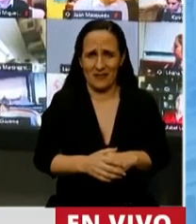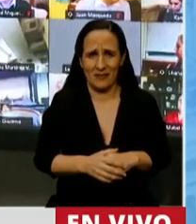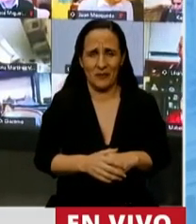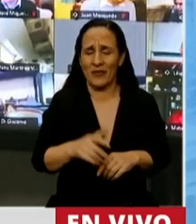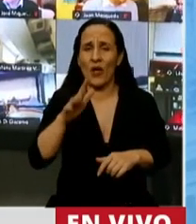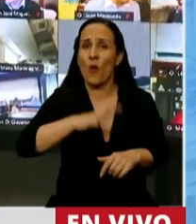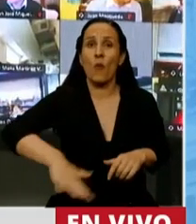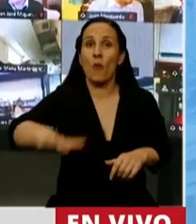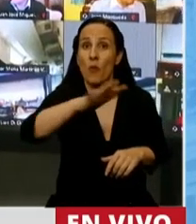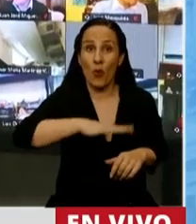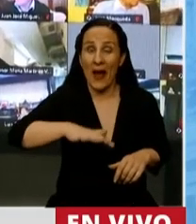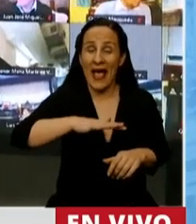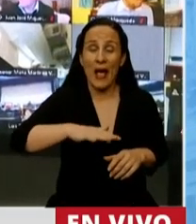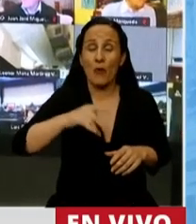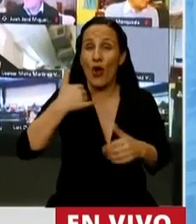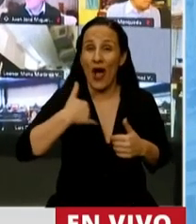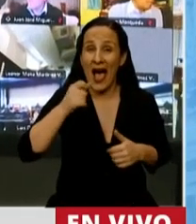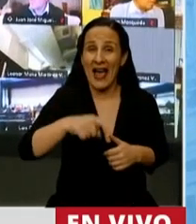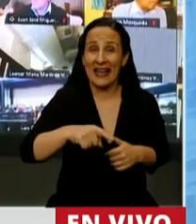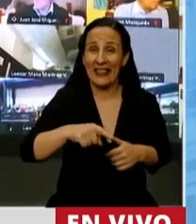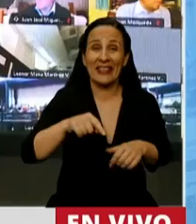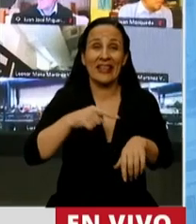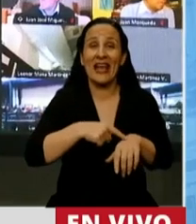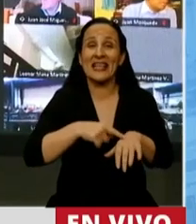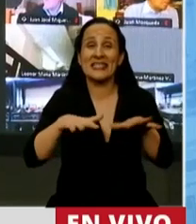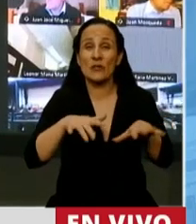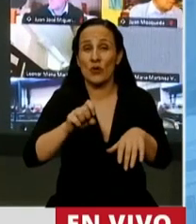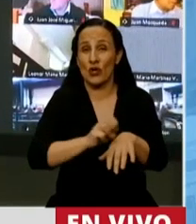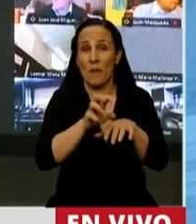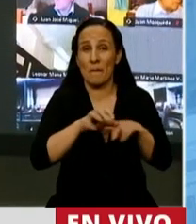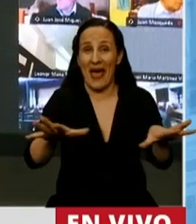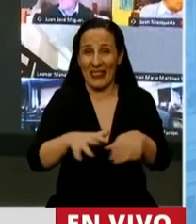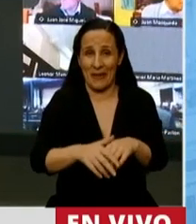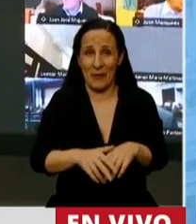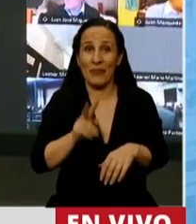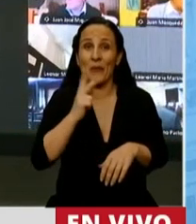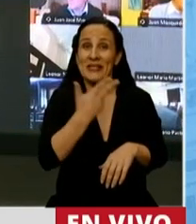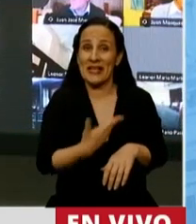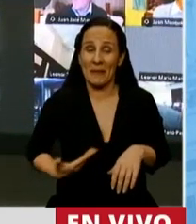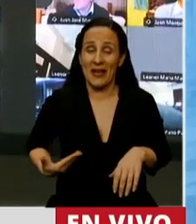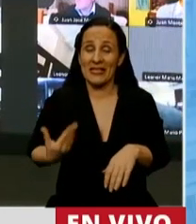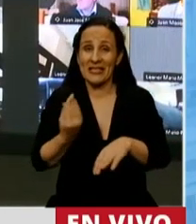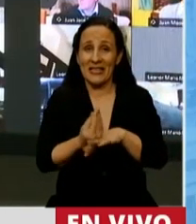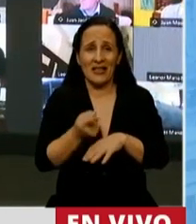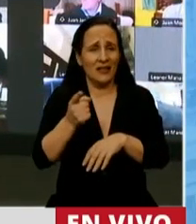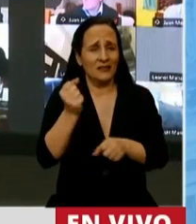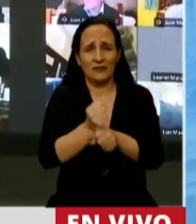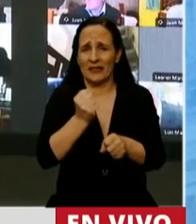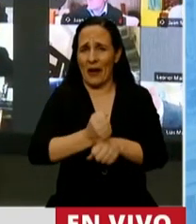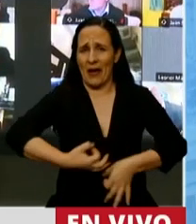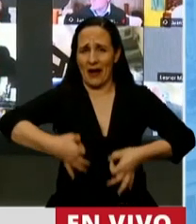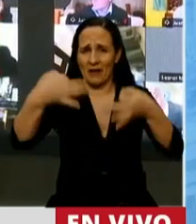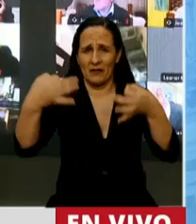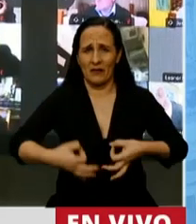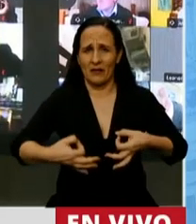Dijeron que el pueblo argentino está en medio de una interna, que el problema es la vicepresidenta o que hay un presidente testimonial. No es